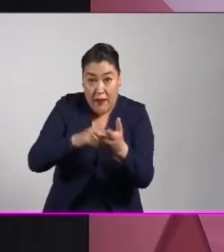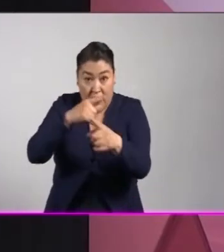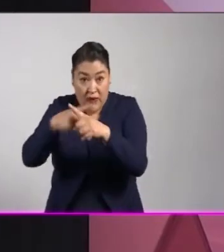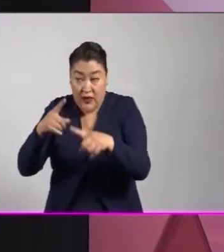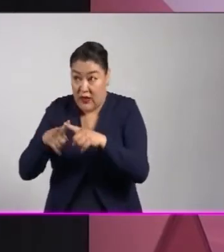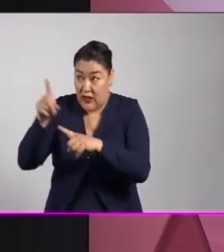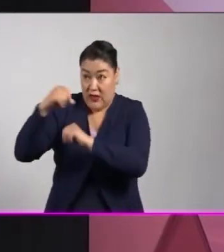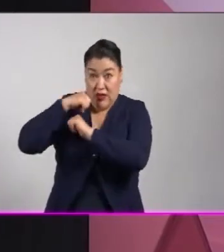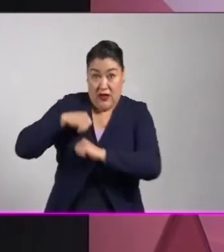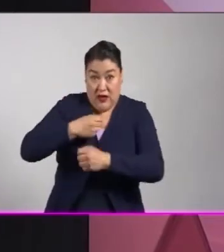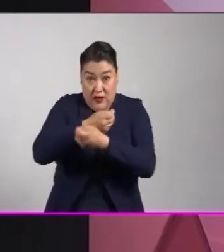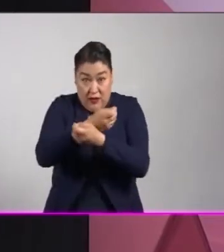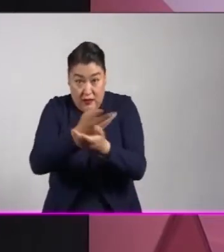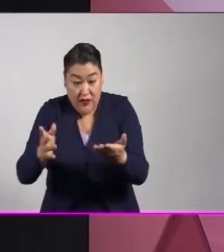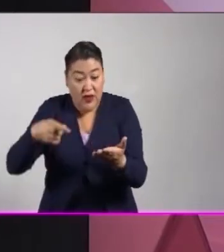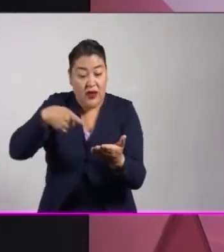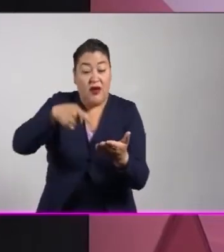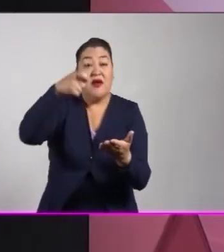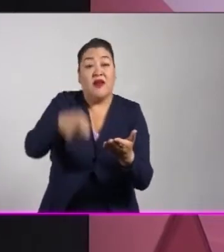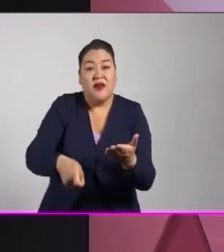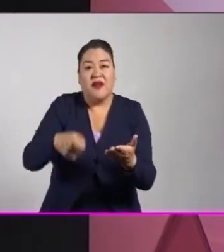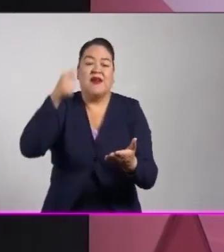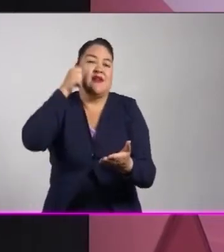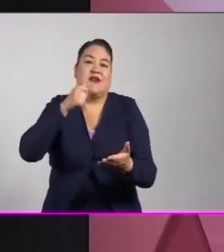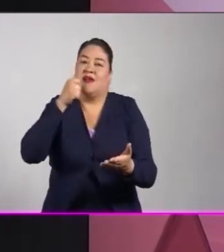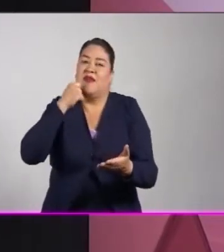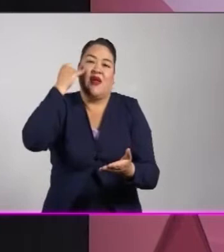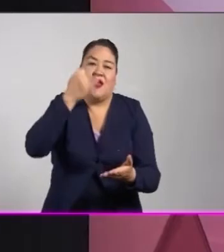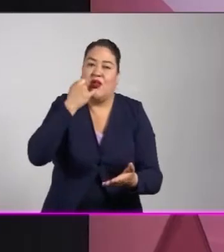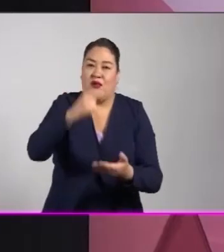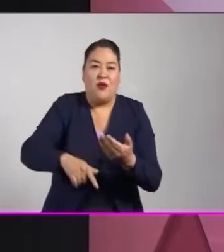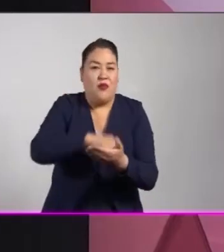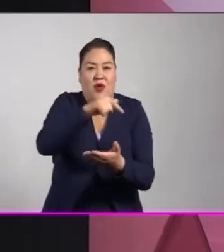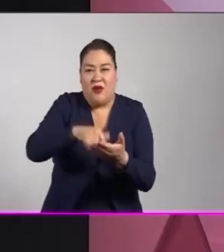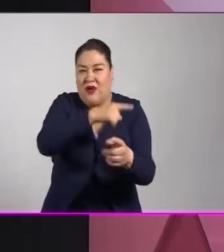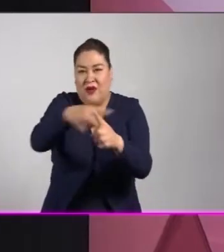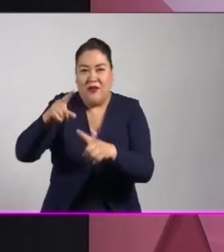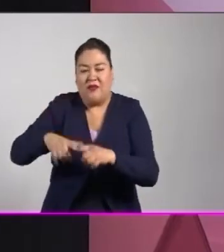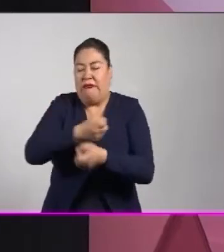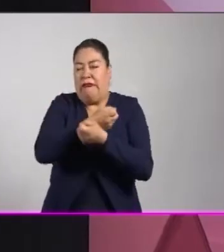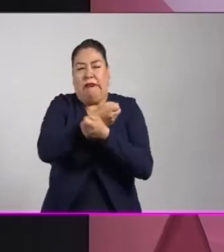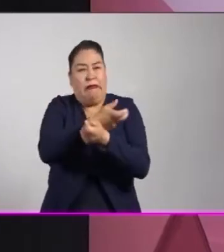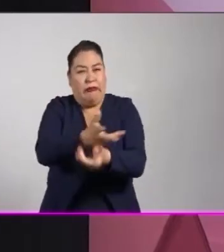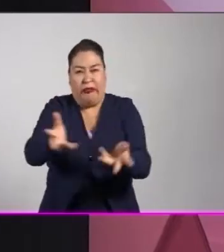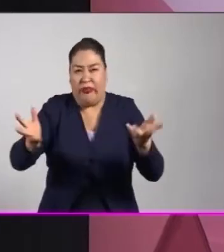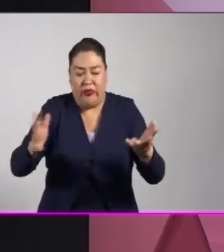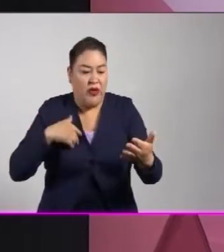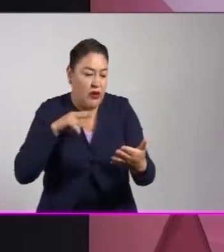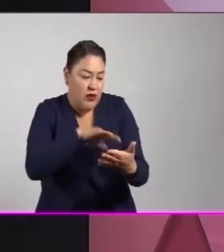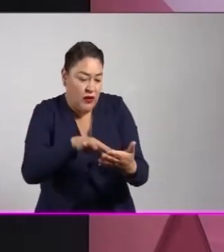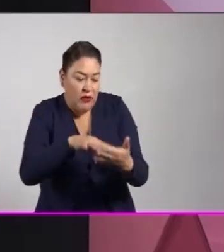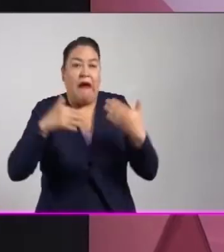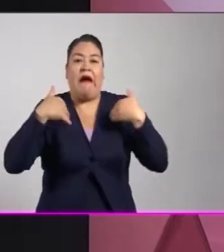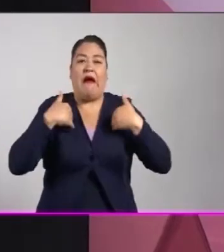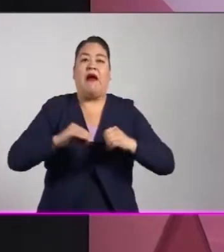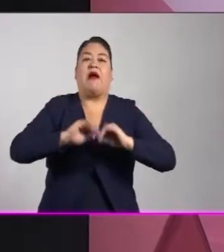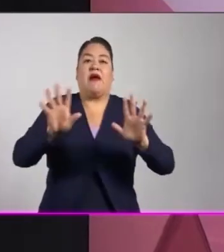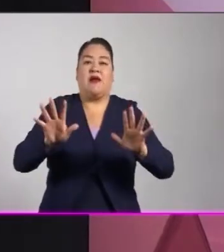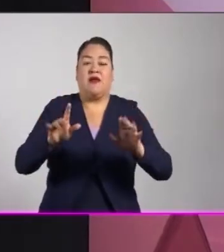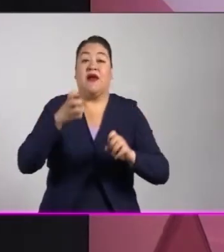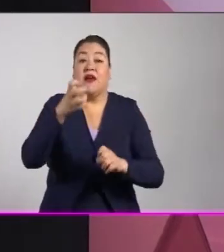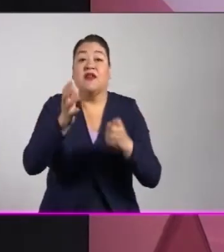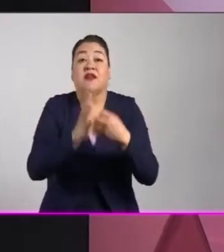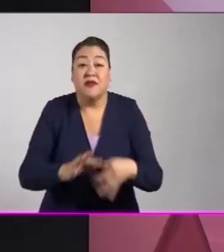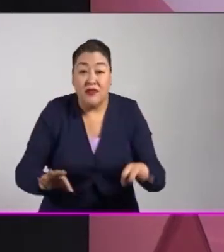autoridades electorales generen deben transmitirse en todos los espacios, las lenguas y los formatos que sea posible. Es